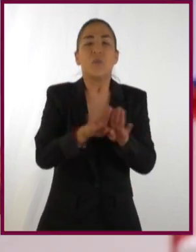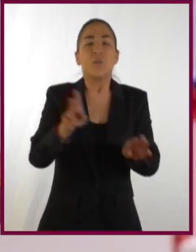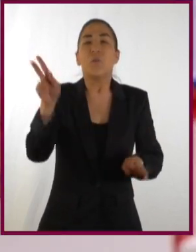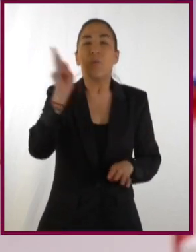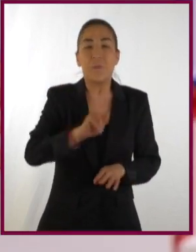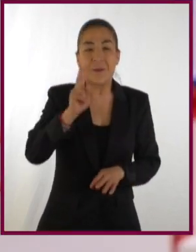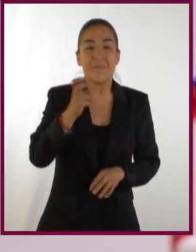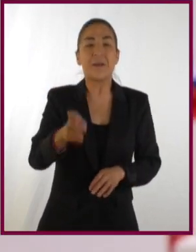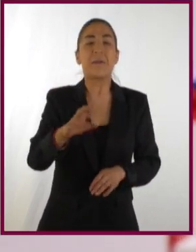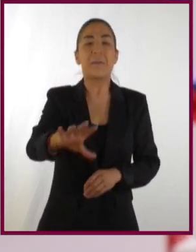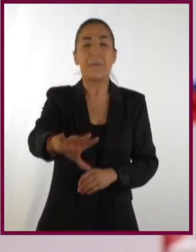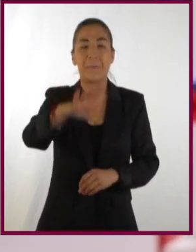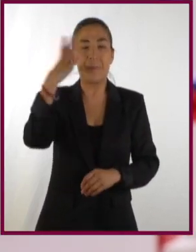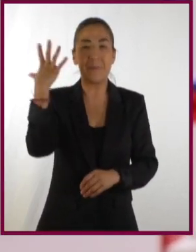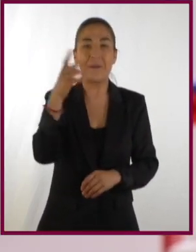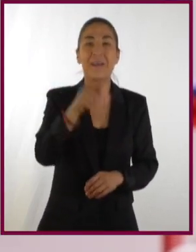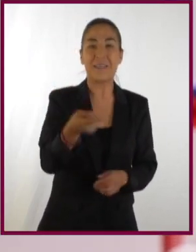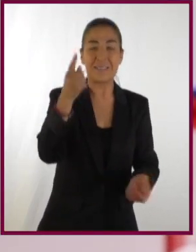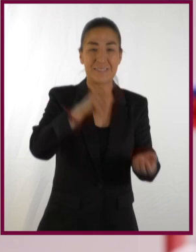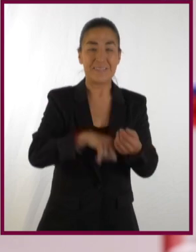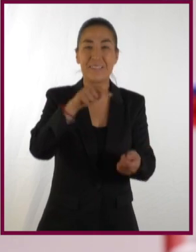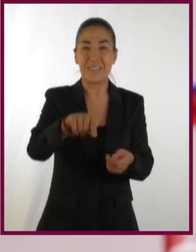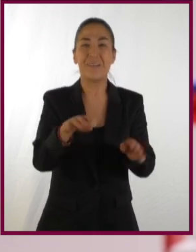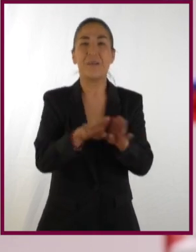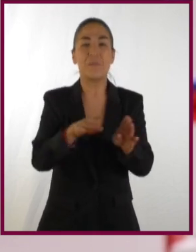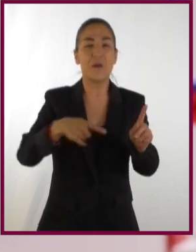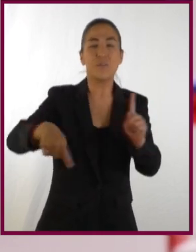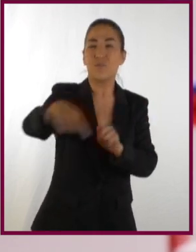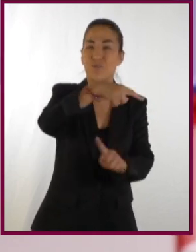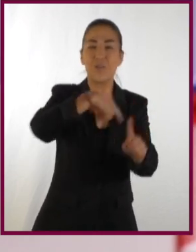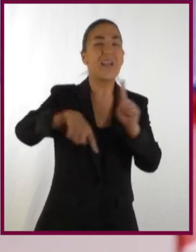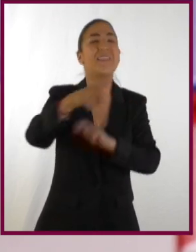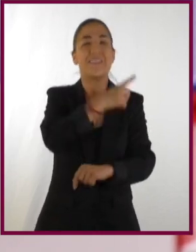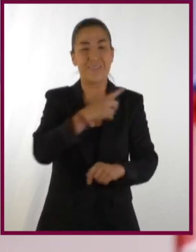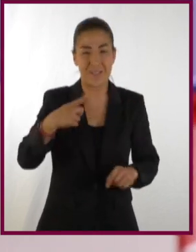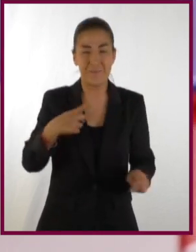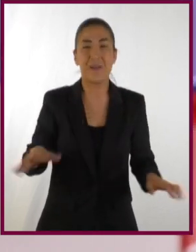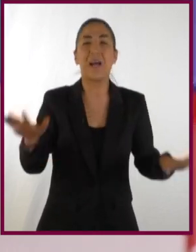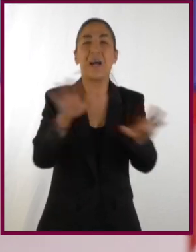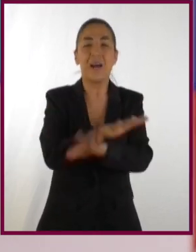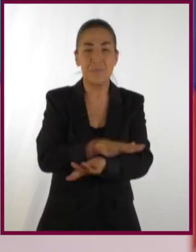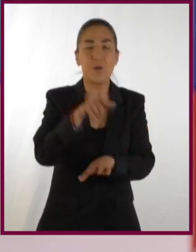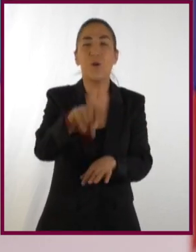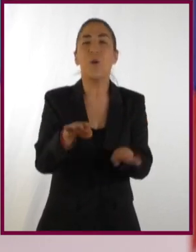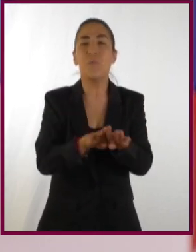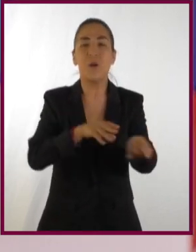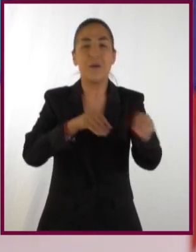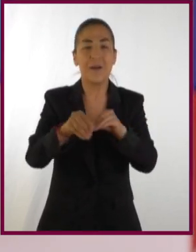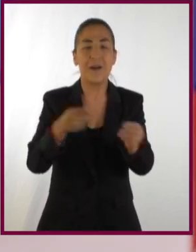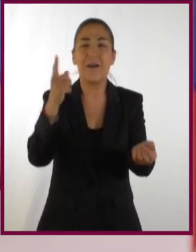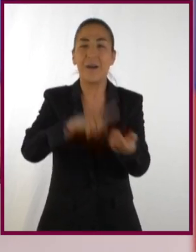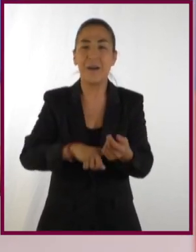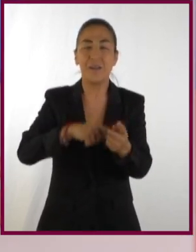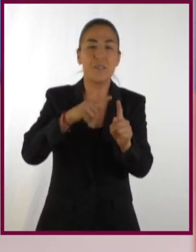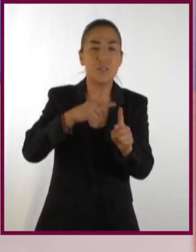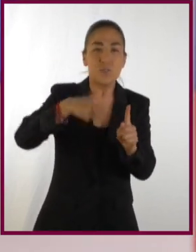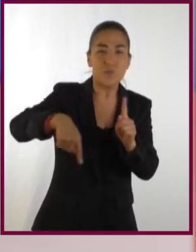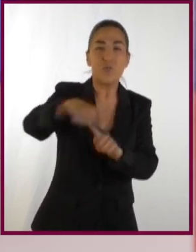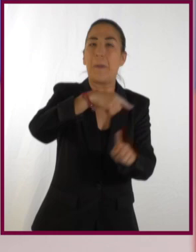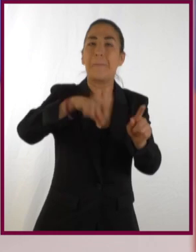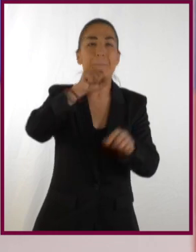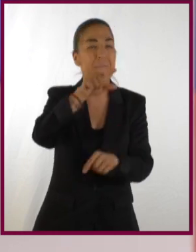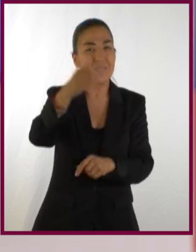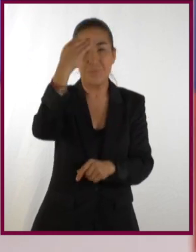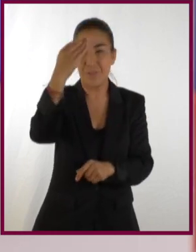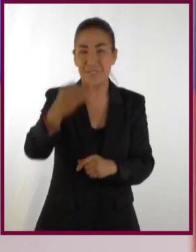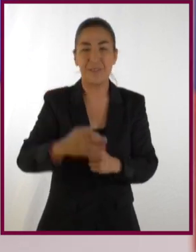no solo eso, sino que para que eso sea posible, la velocidad que recorre ese arco del elipse debe cambiar. Pues se deben recorrer el